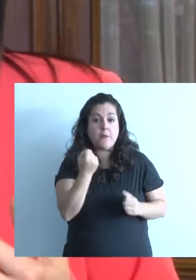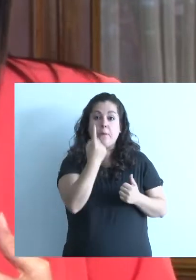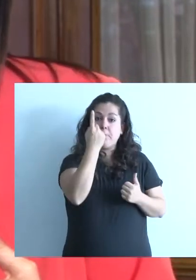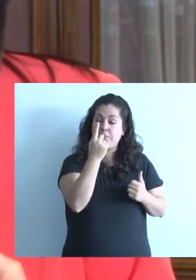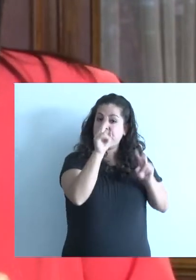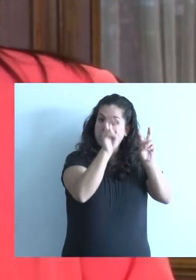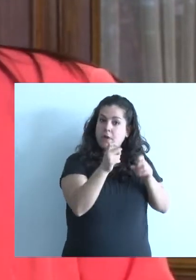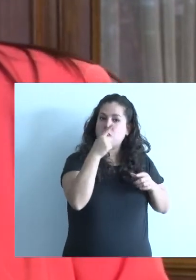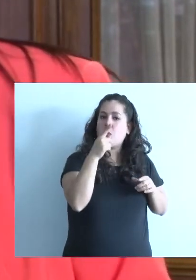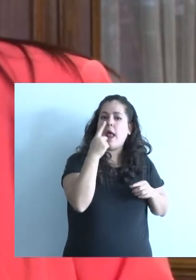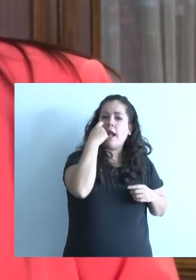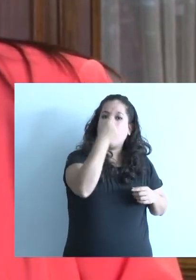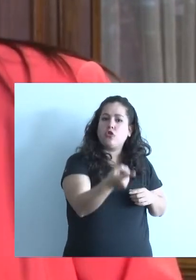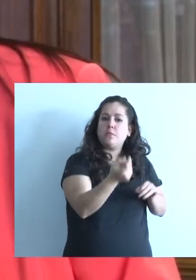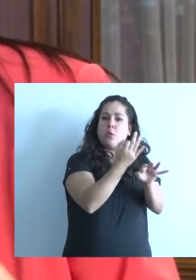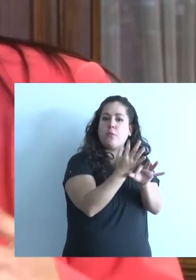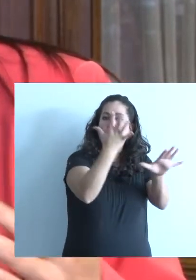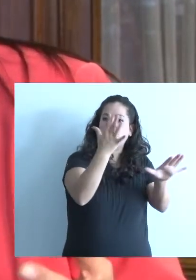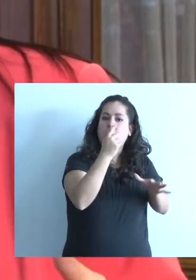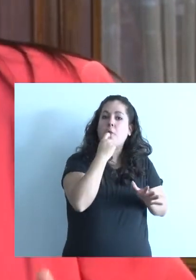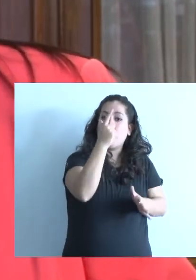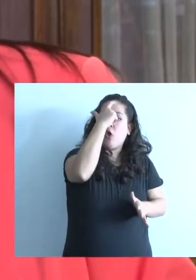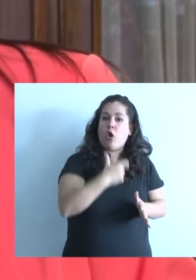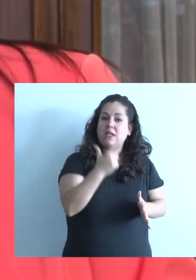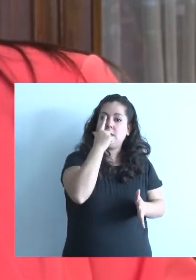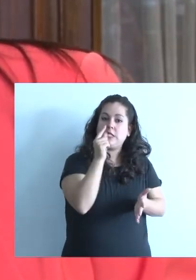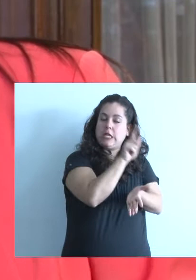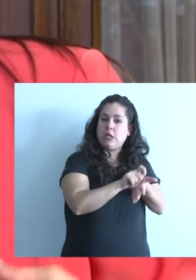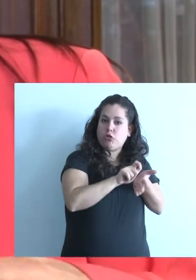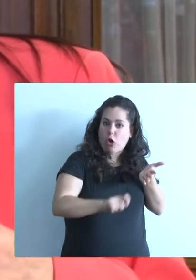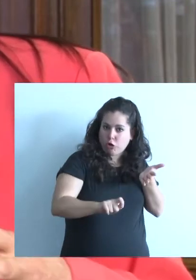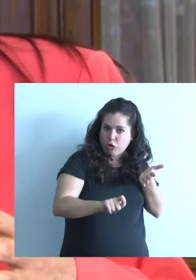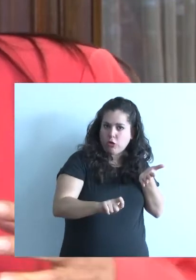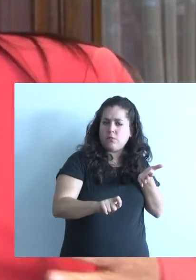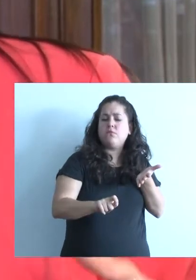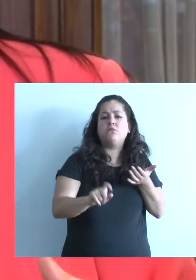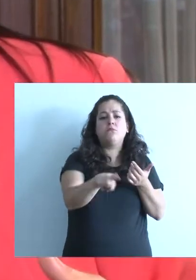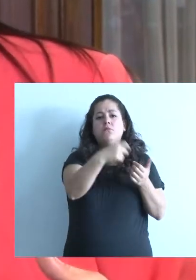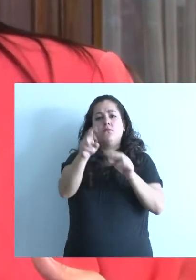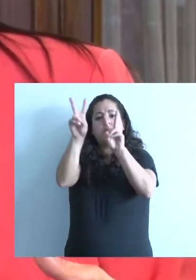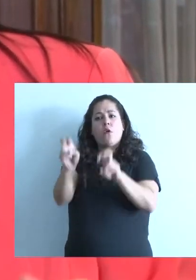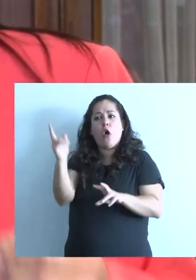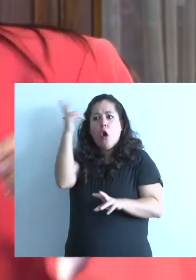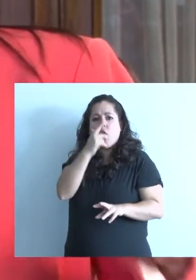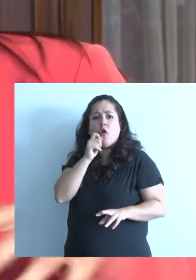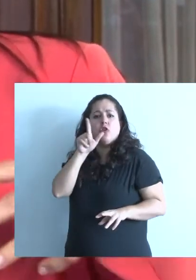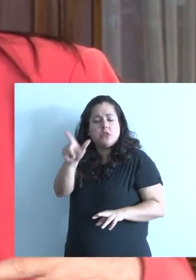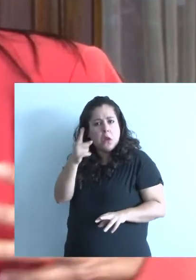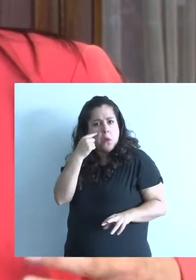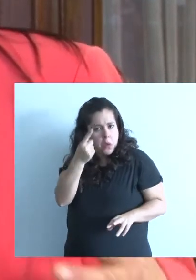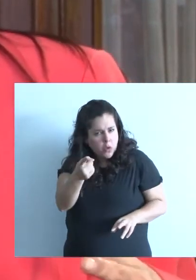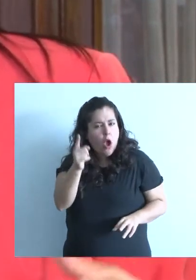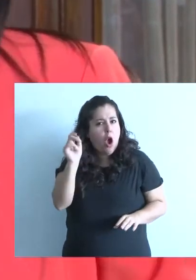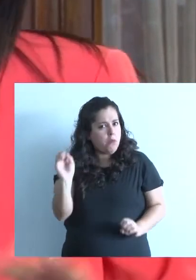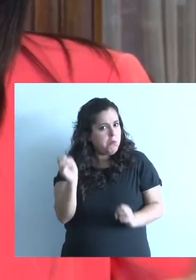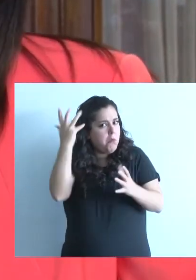reconocimiento a determinadas profesiones, entre otras, como el escritor literario. ¿Qué pasa con los hostels? Veo cómo están muy